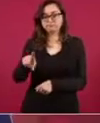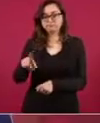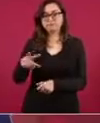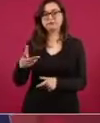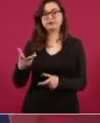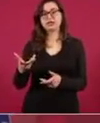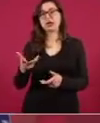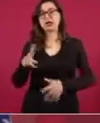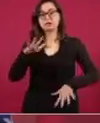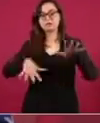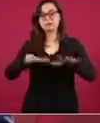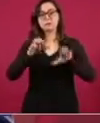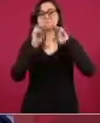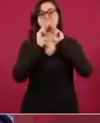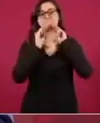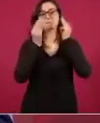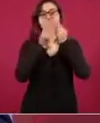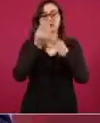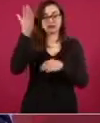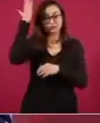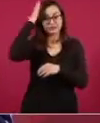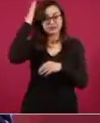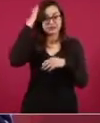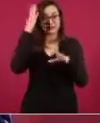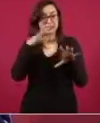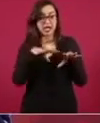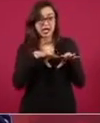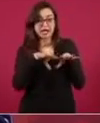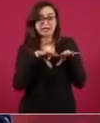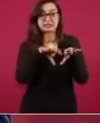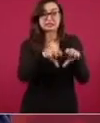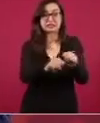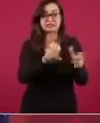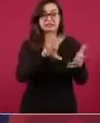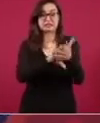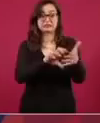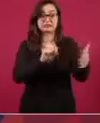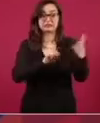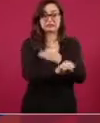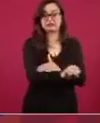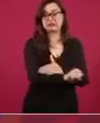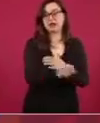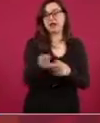de bandas, a veces para